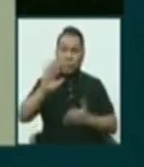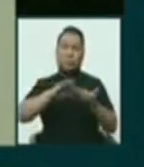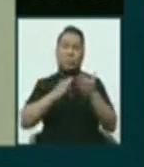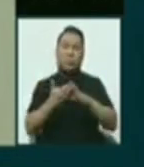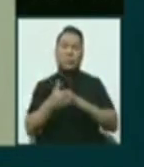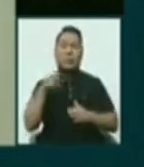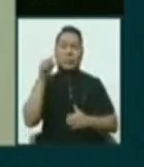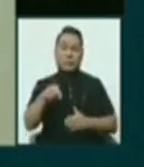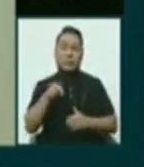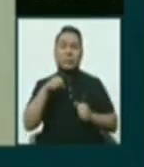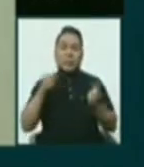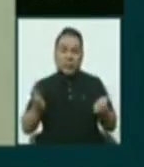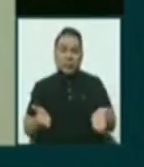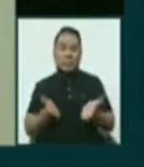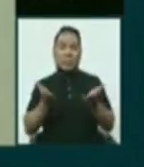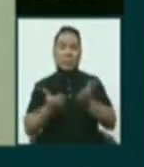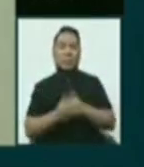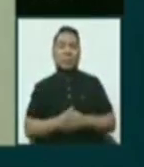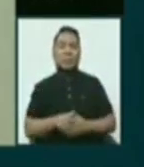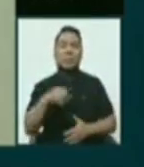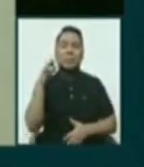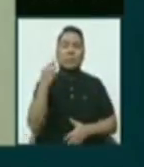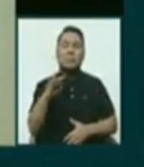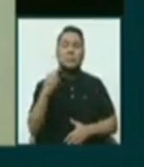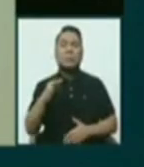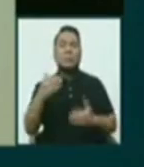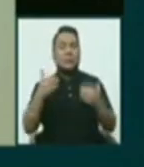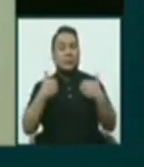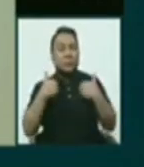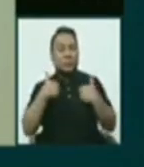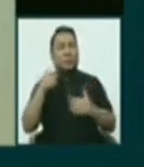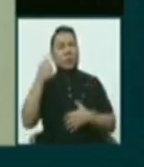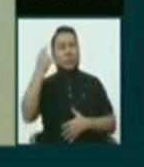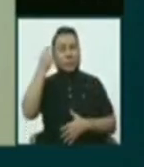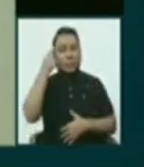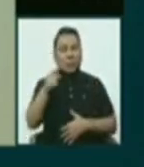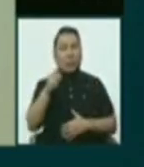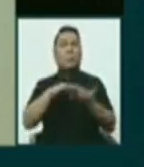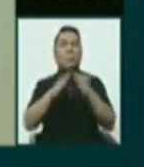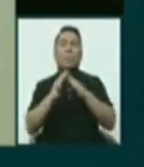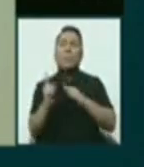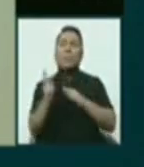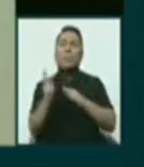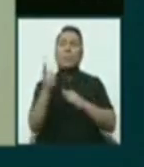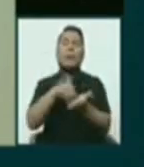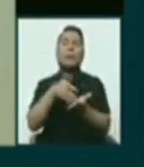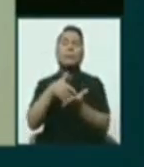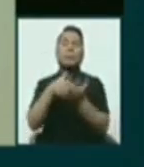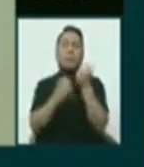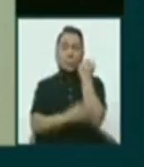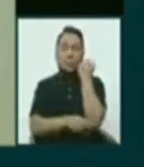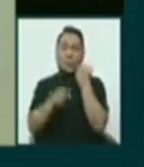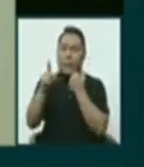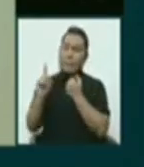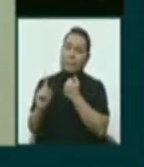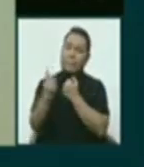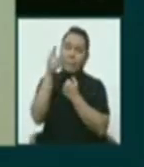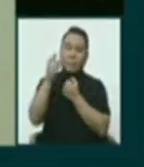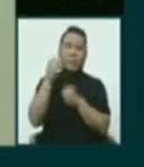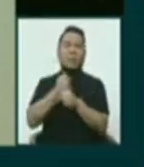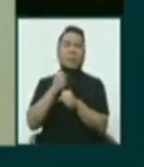Eso es lo que vamos a impulsar, siempre teniendo presente a la población más vulnerable, la población